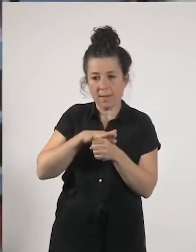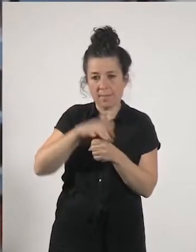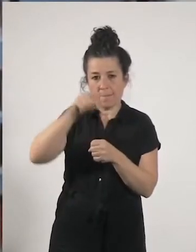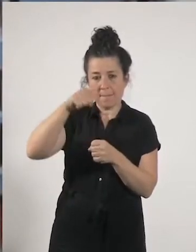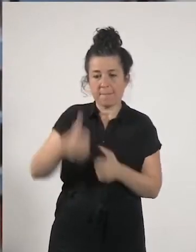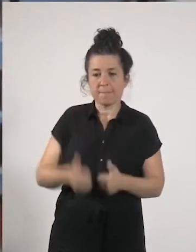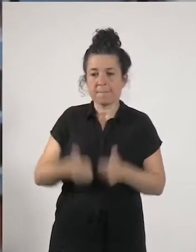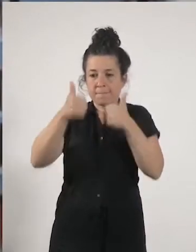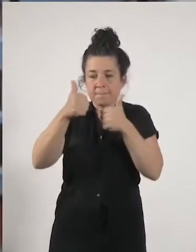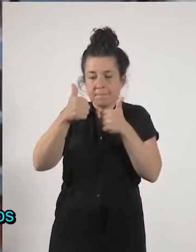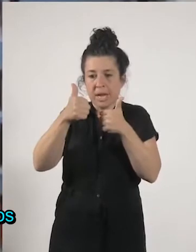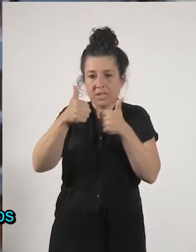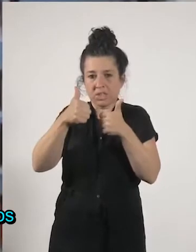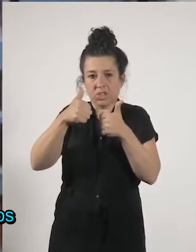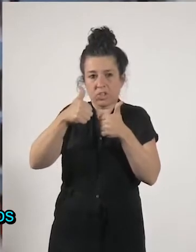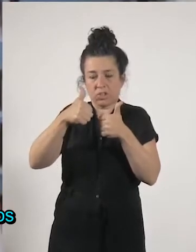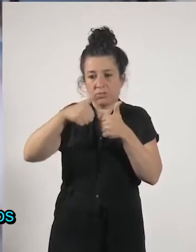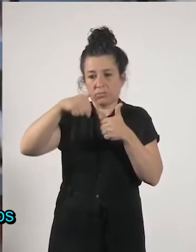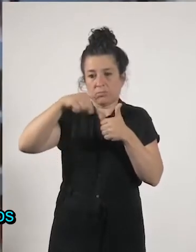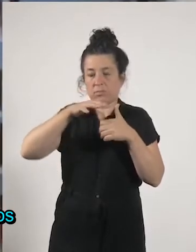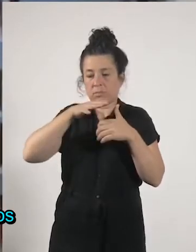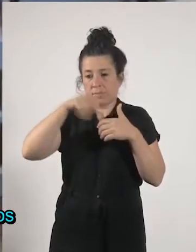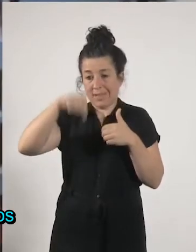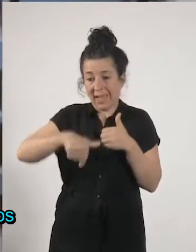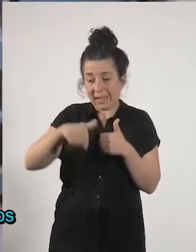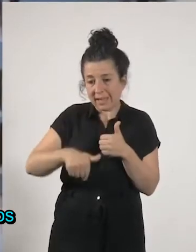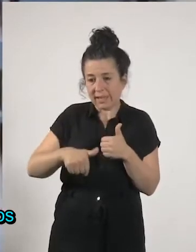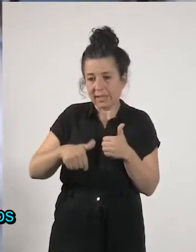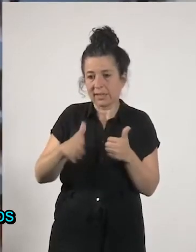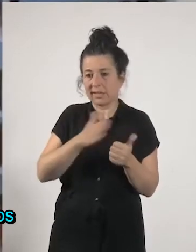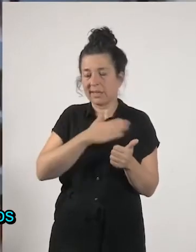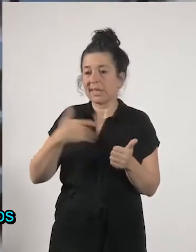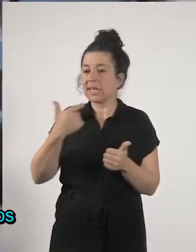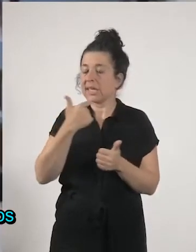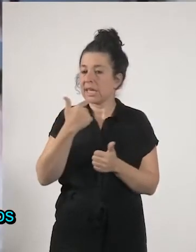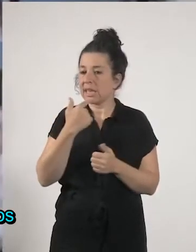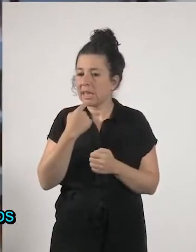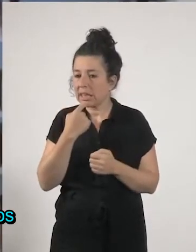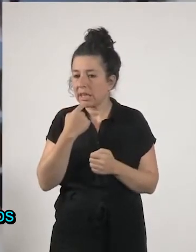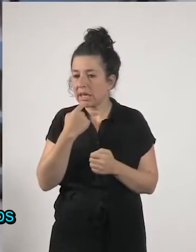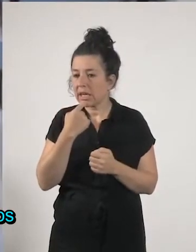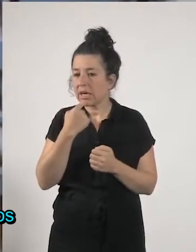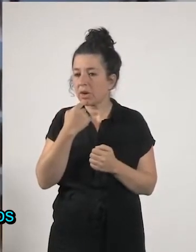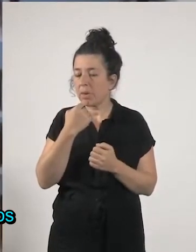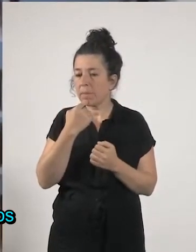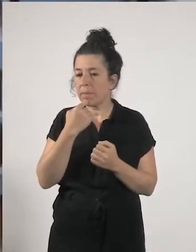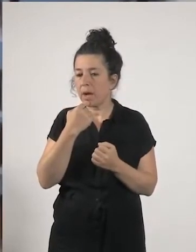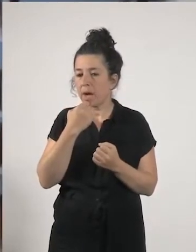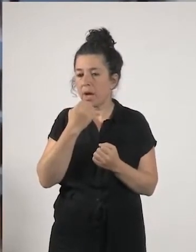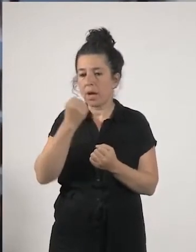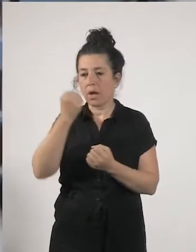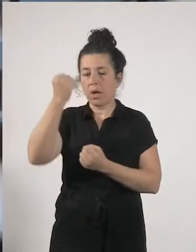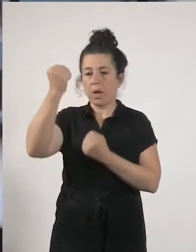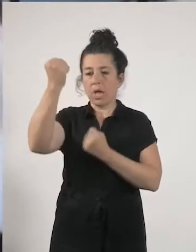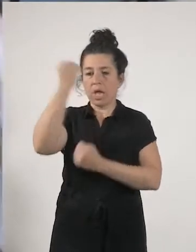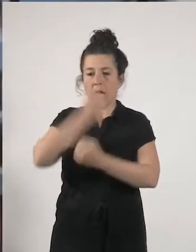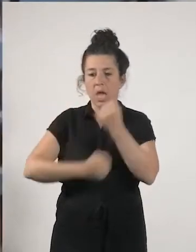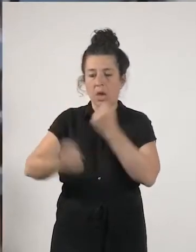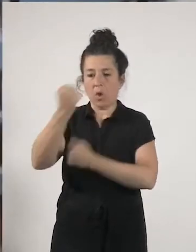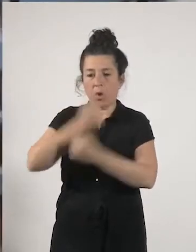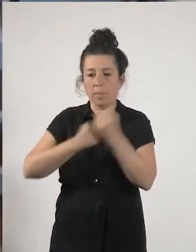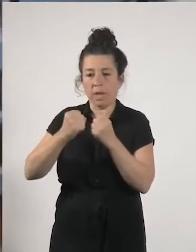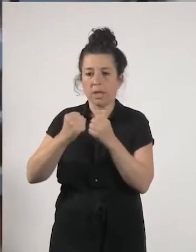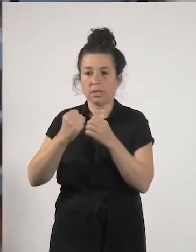en el territorio lo cual no quiere decir que vayamos hacia economías autárquicas y que